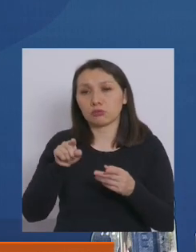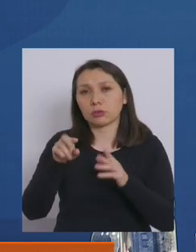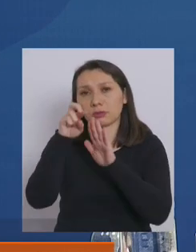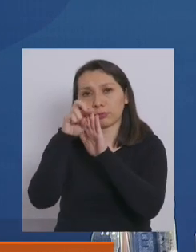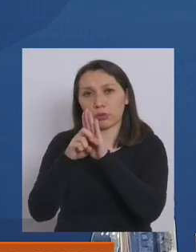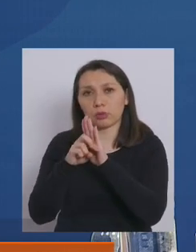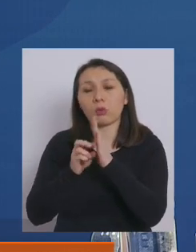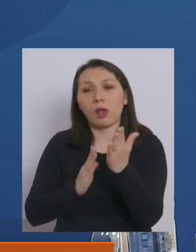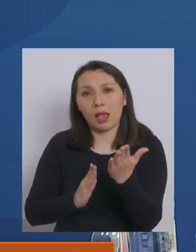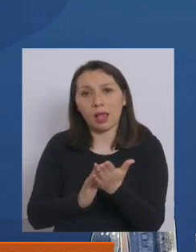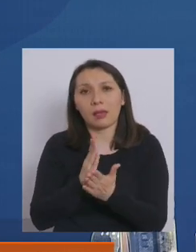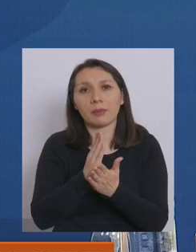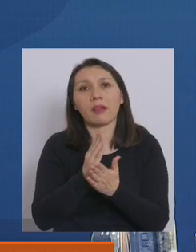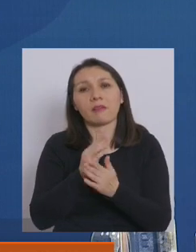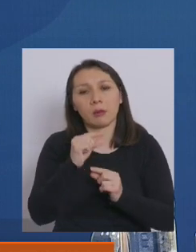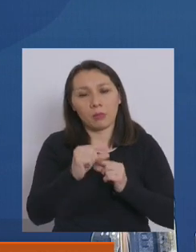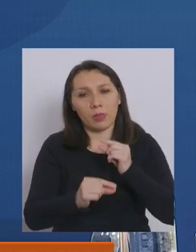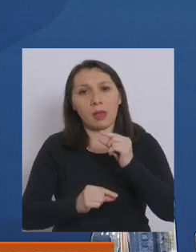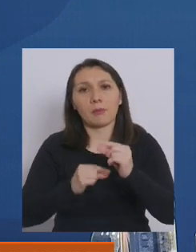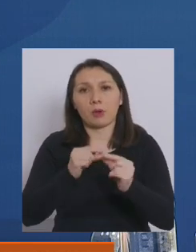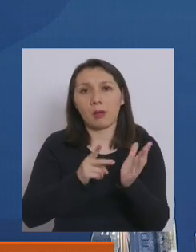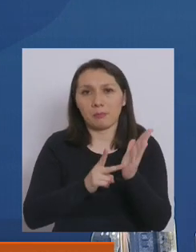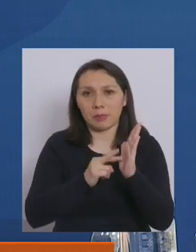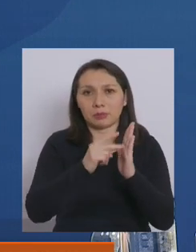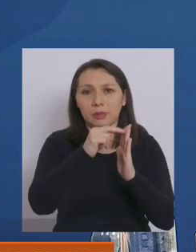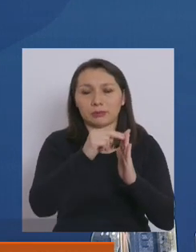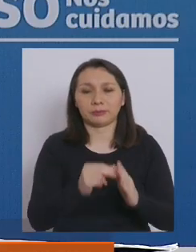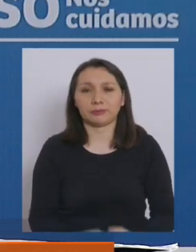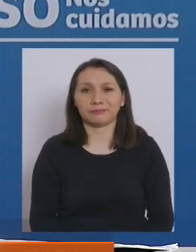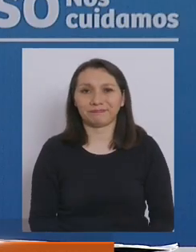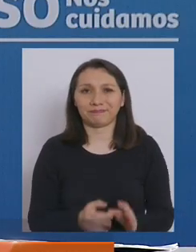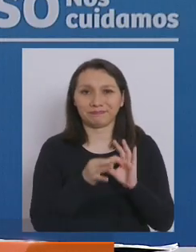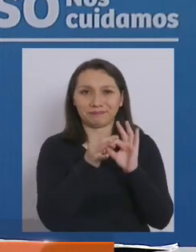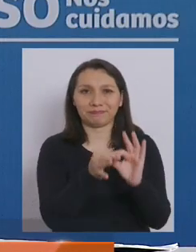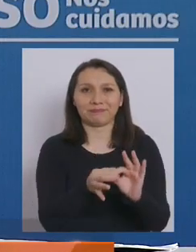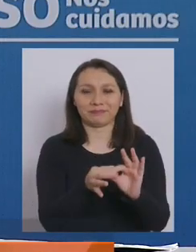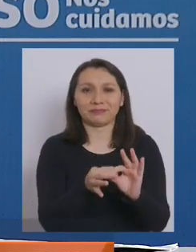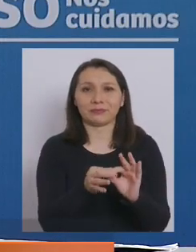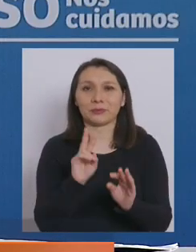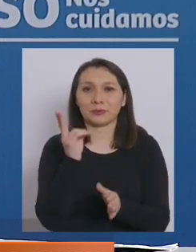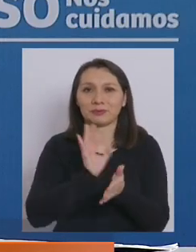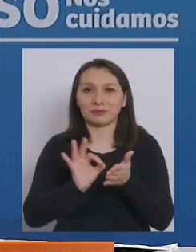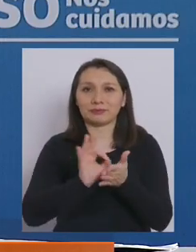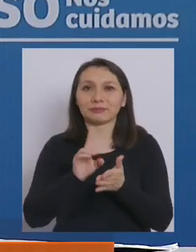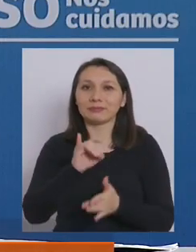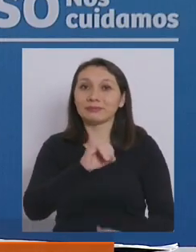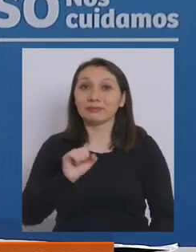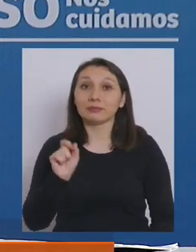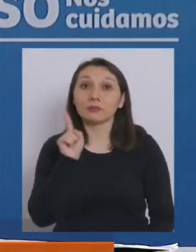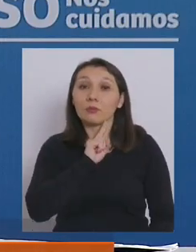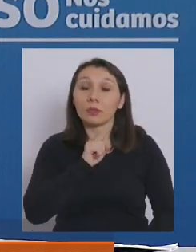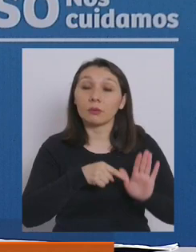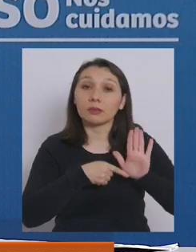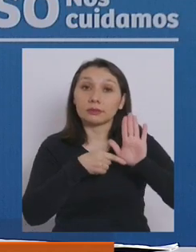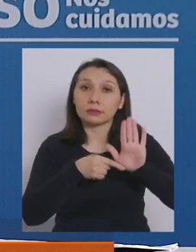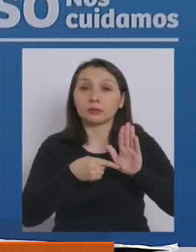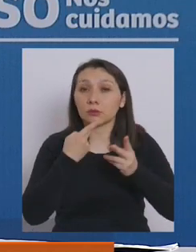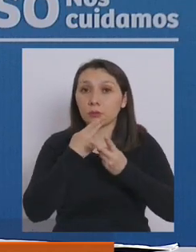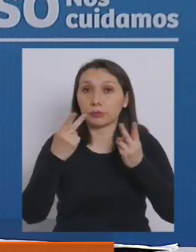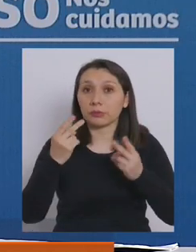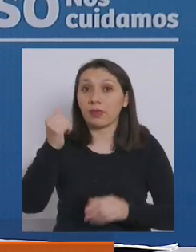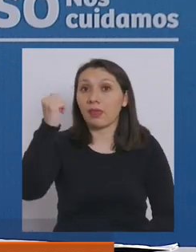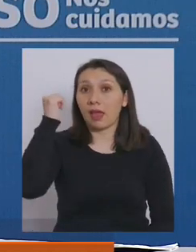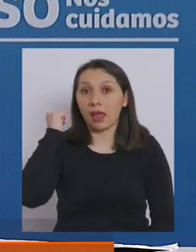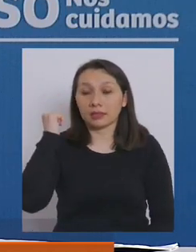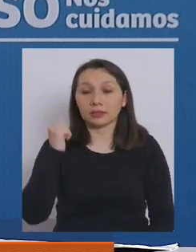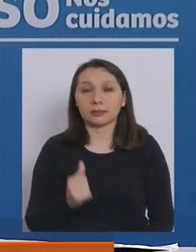en esta apertura que vamos a ir dando paso a paso. Muchas gracias, Subsecretario Daza. Por último, destacar los anuncios del día de